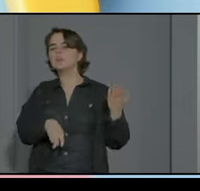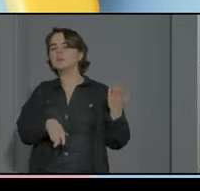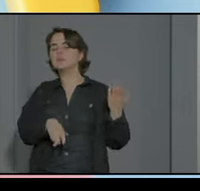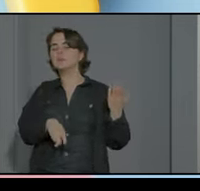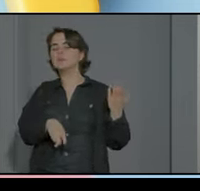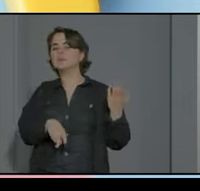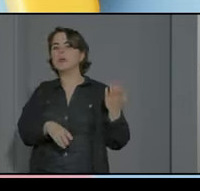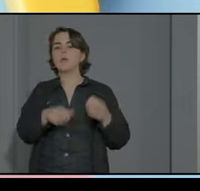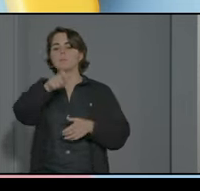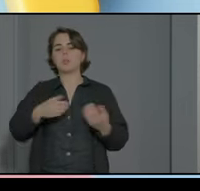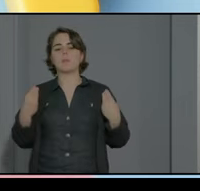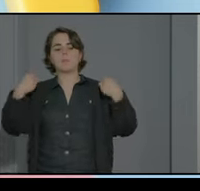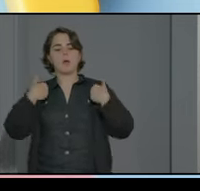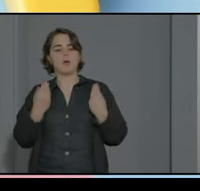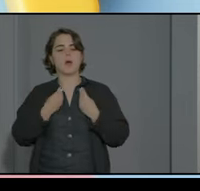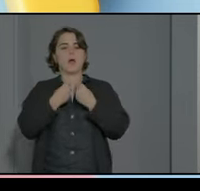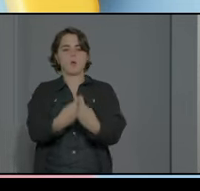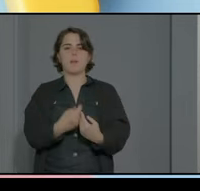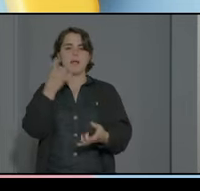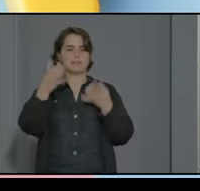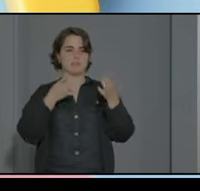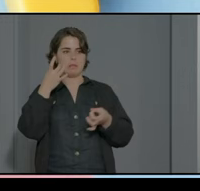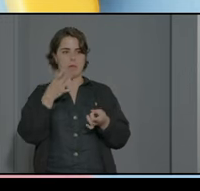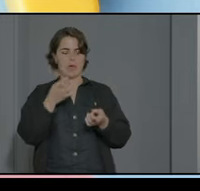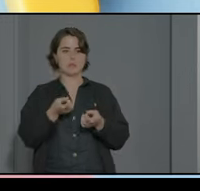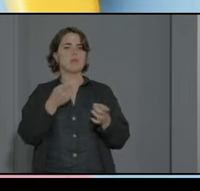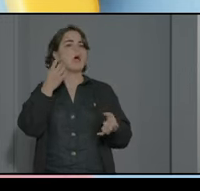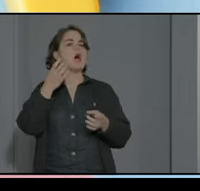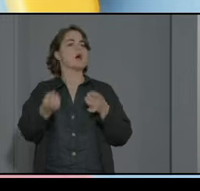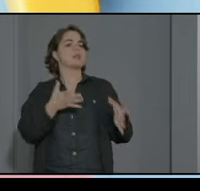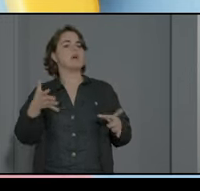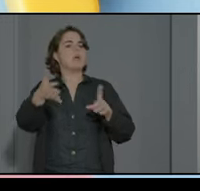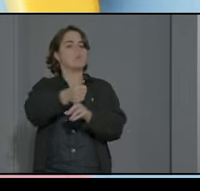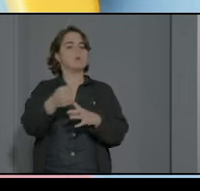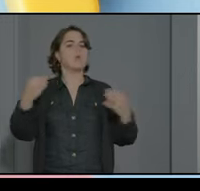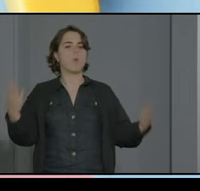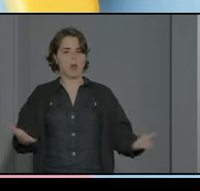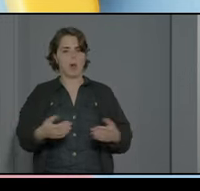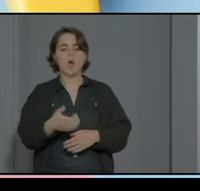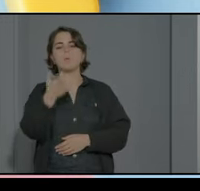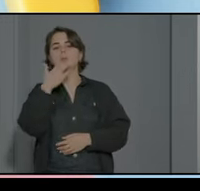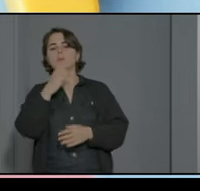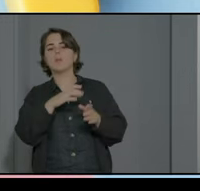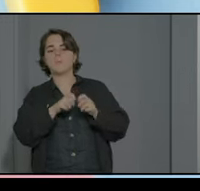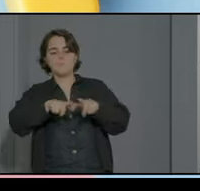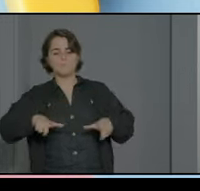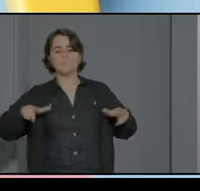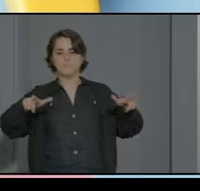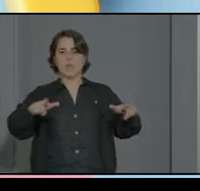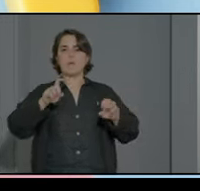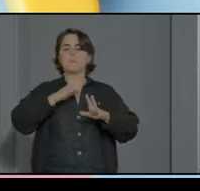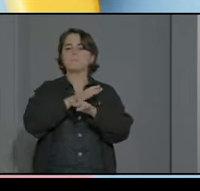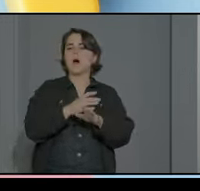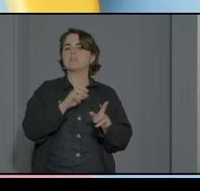acompañar en las actividades ¿qué actividades encontramos? pues encontramos nuestra participación en patios como he dicho antes en el